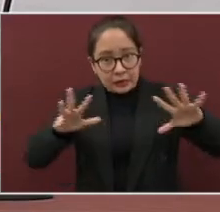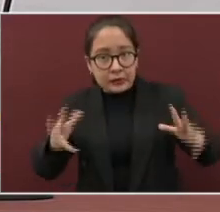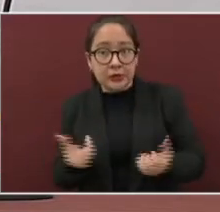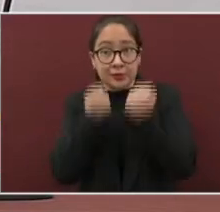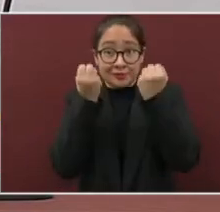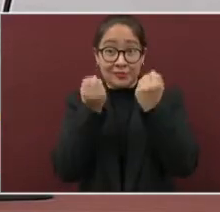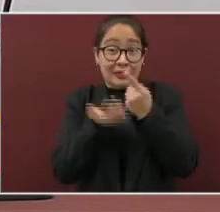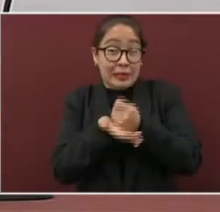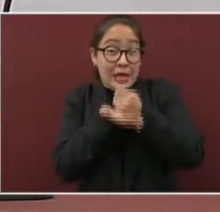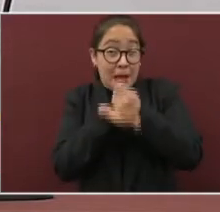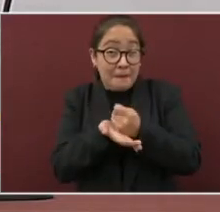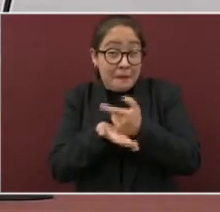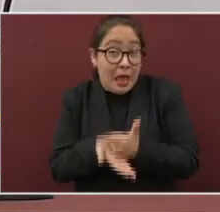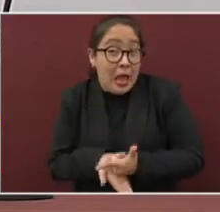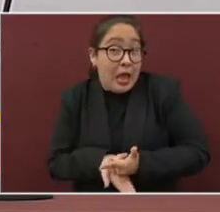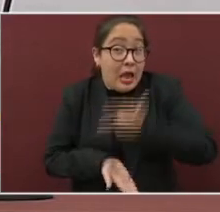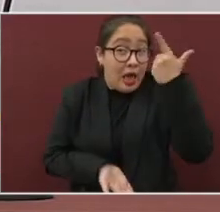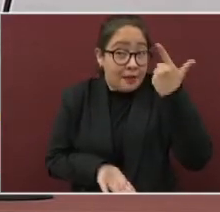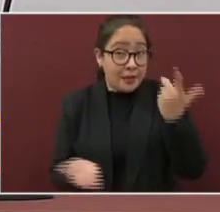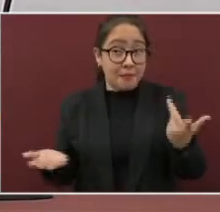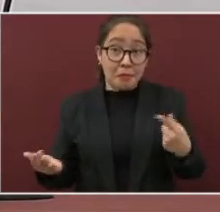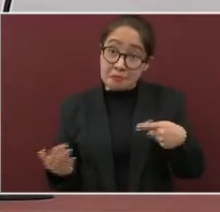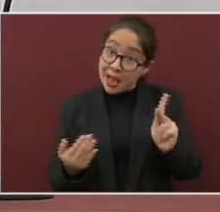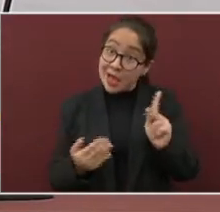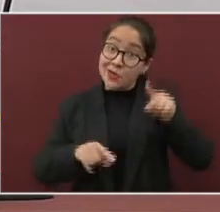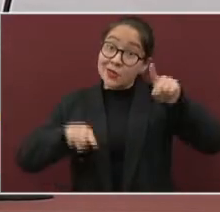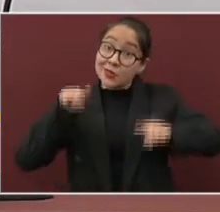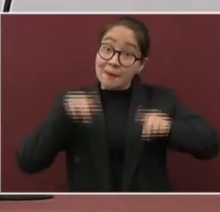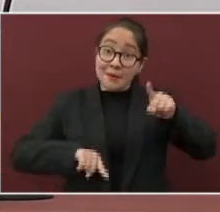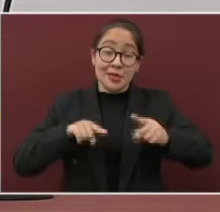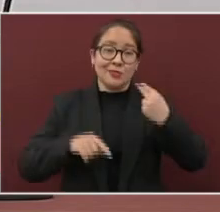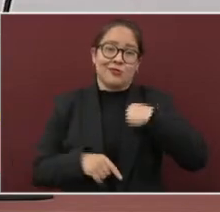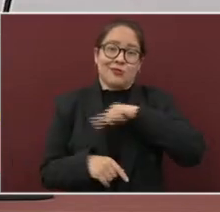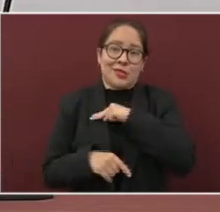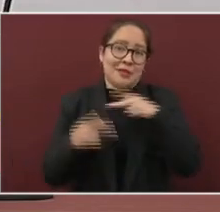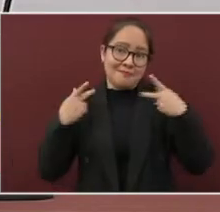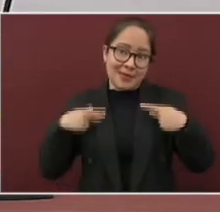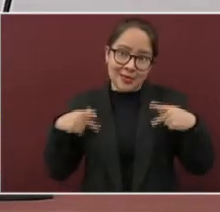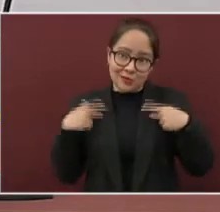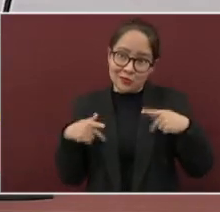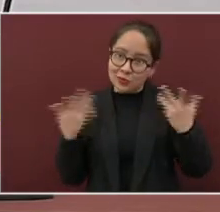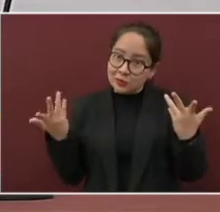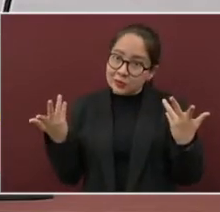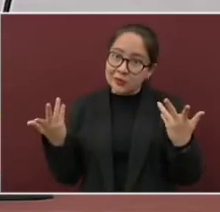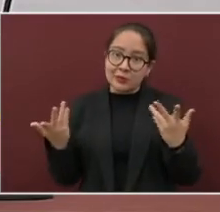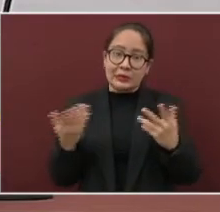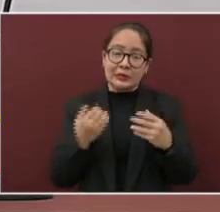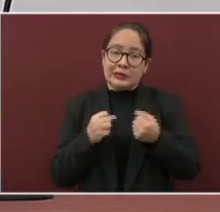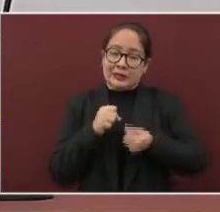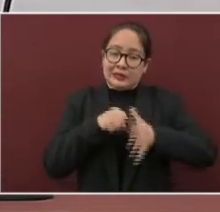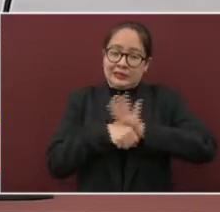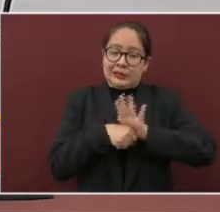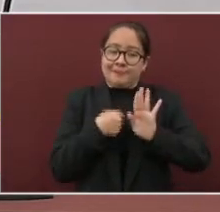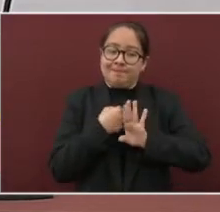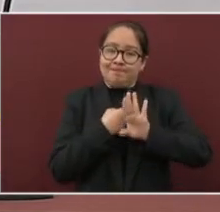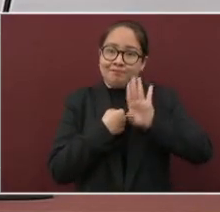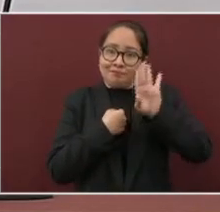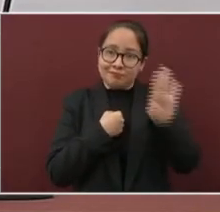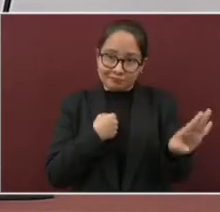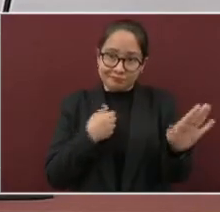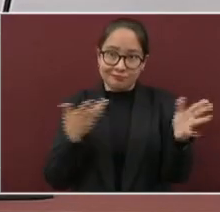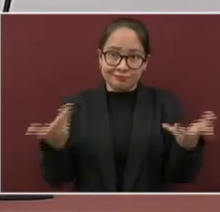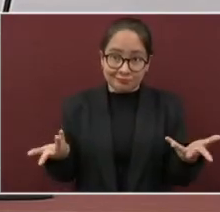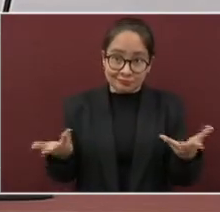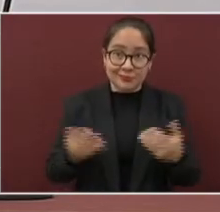Pero mucho, mucho depende de nosotros como población evitar el contagio. Es así como